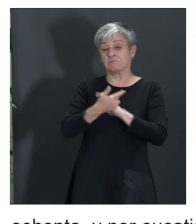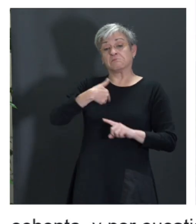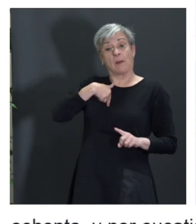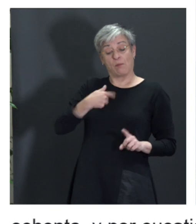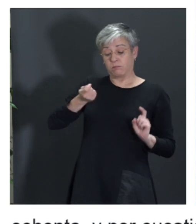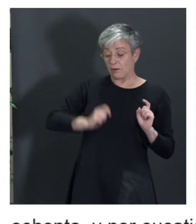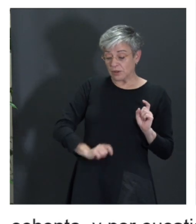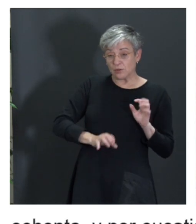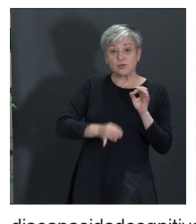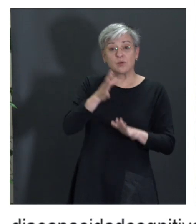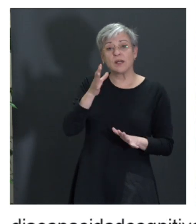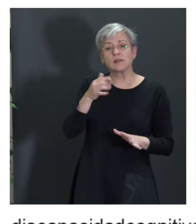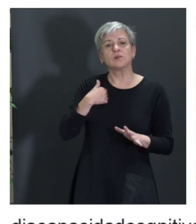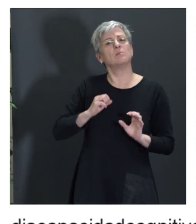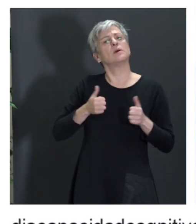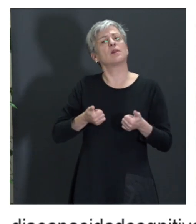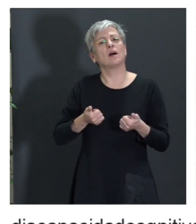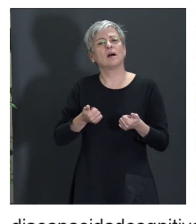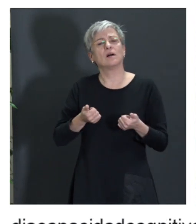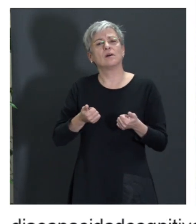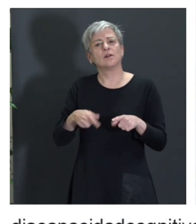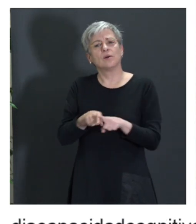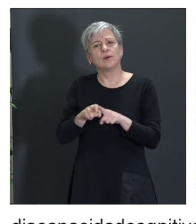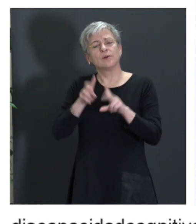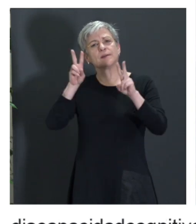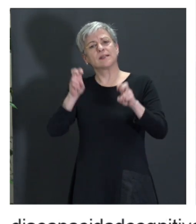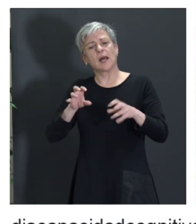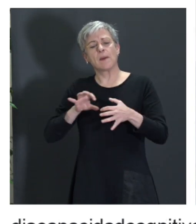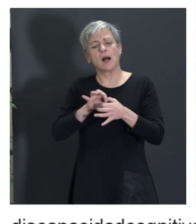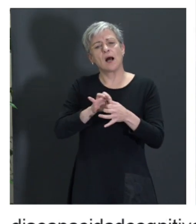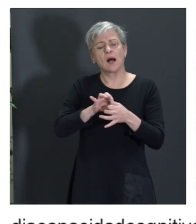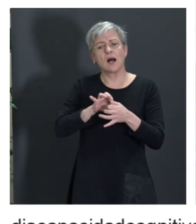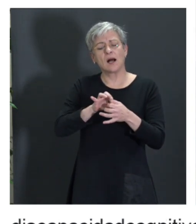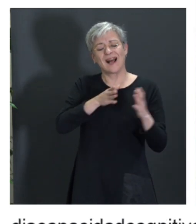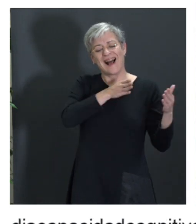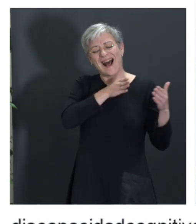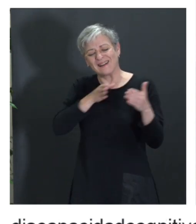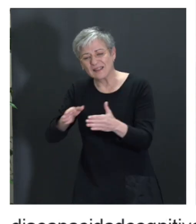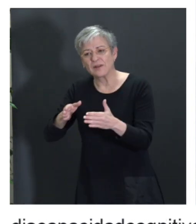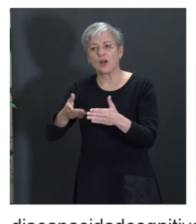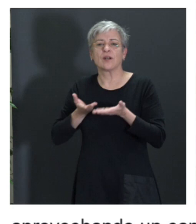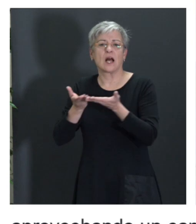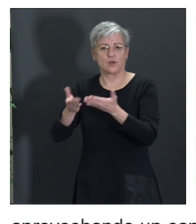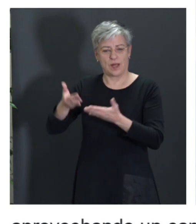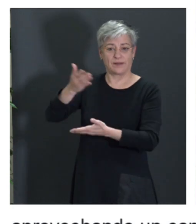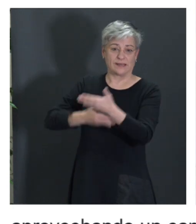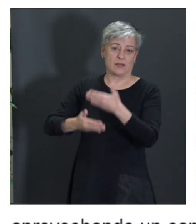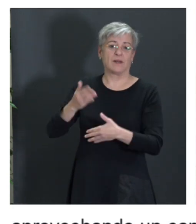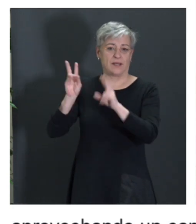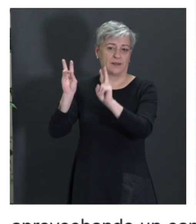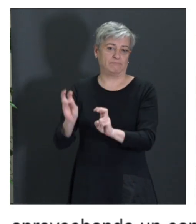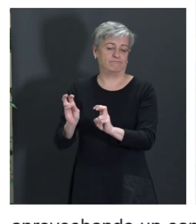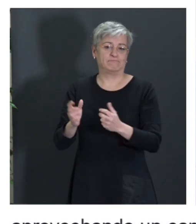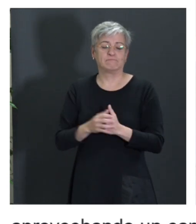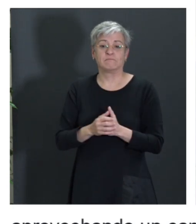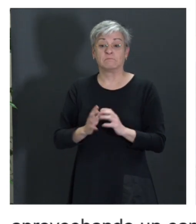de, bueno, pues empezar a conectarme, digamos, con temas de atención y de ayuda a la discapacidad, ¿no? Y